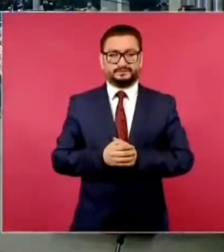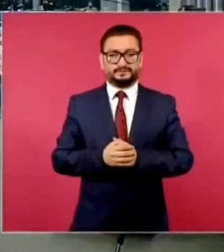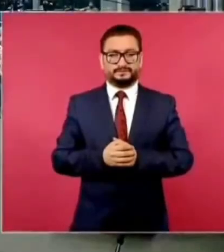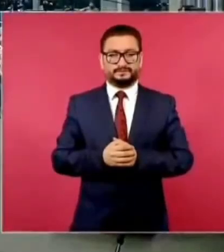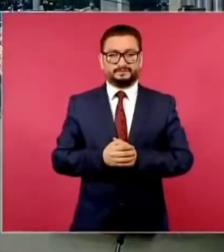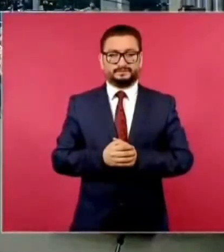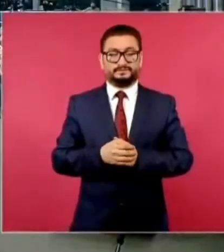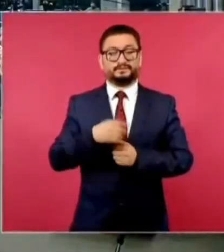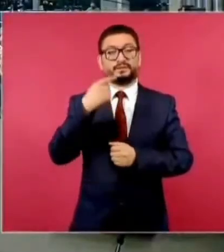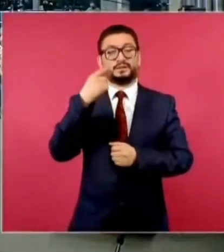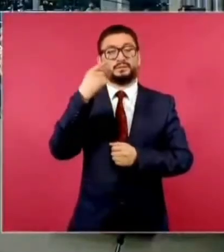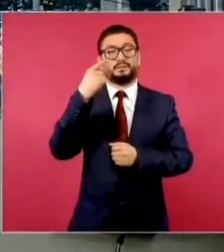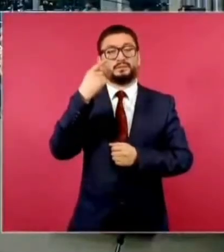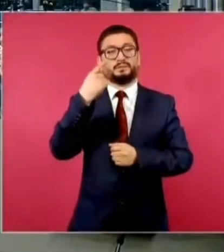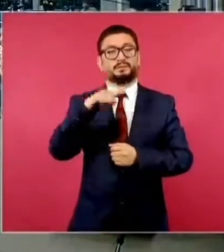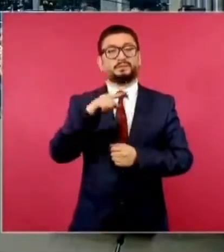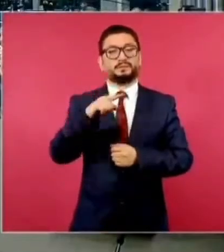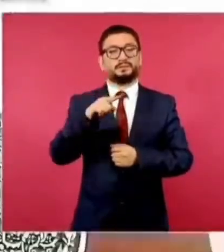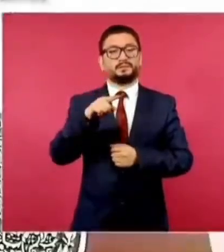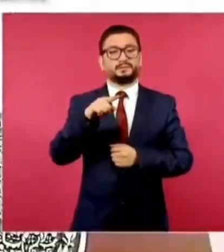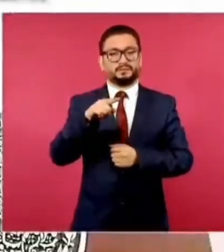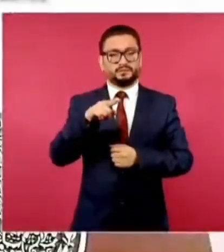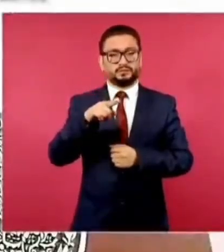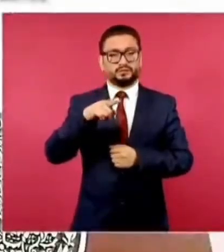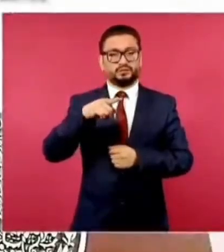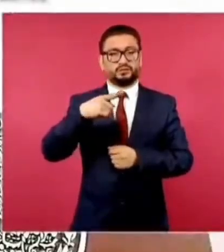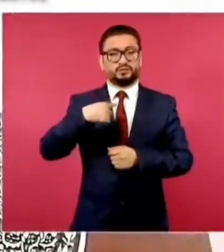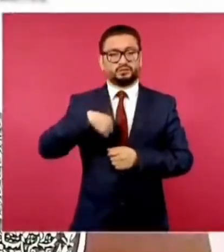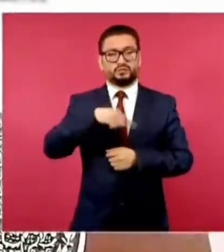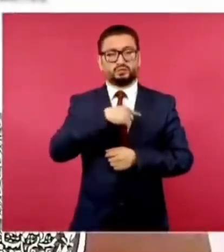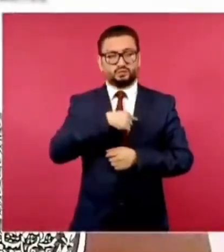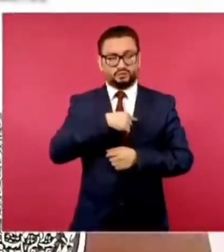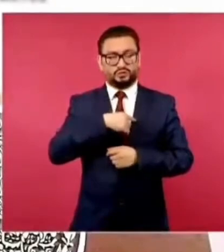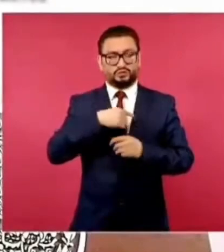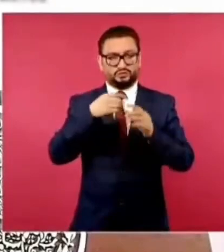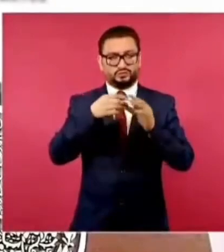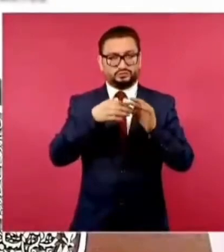para que tratemos de ser lo más